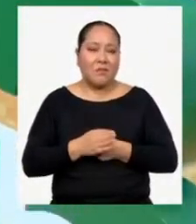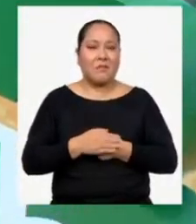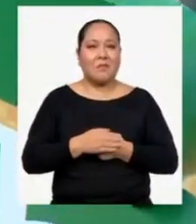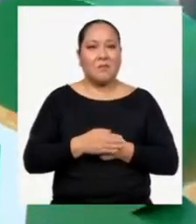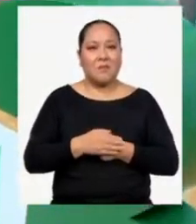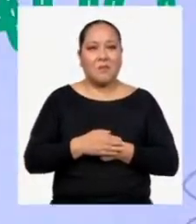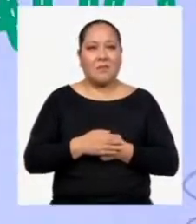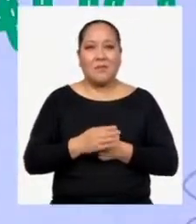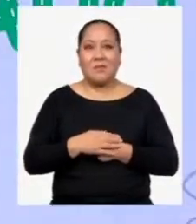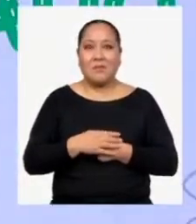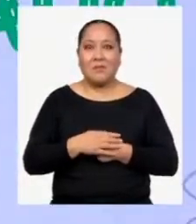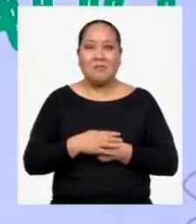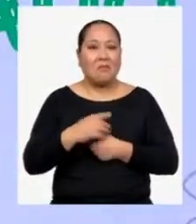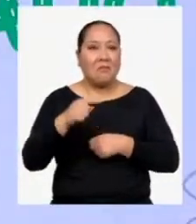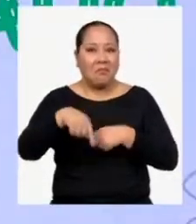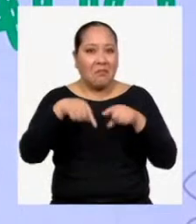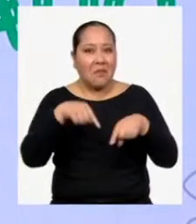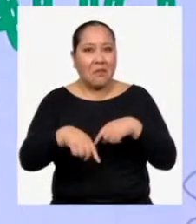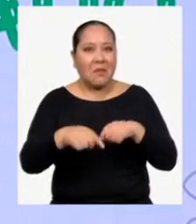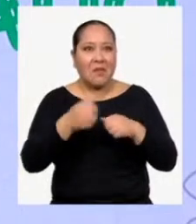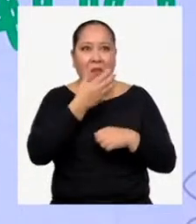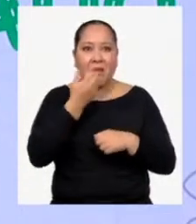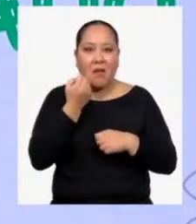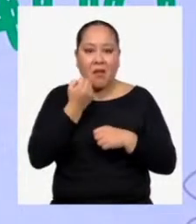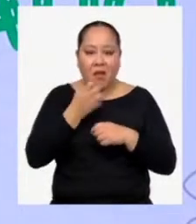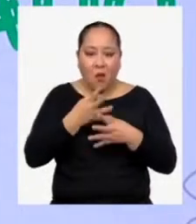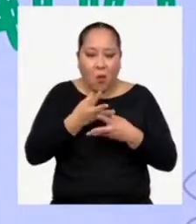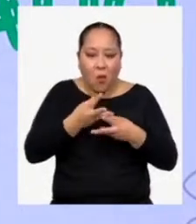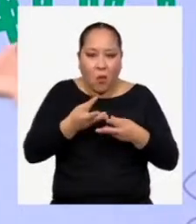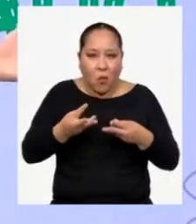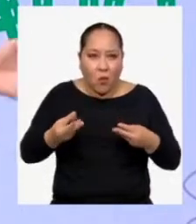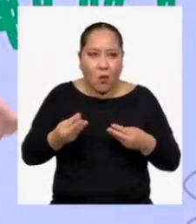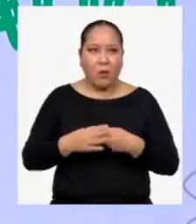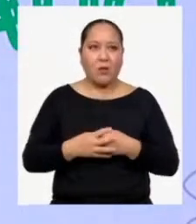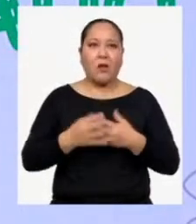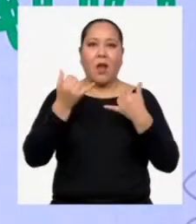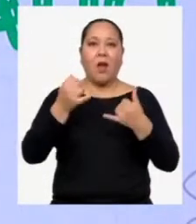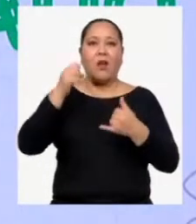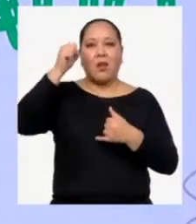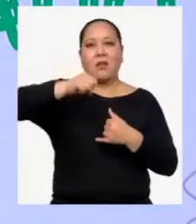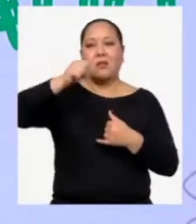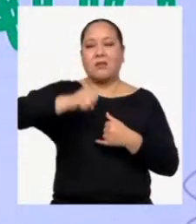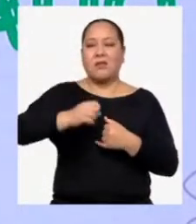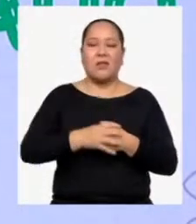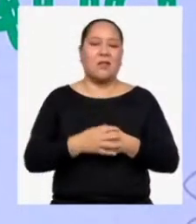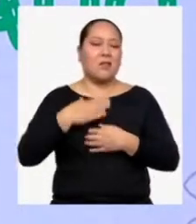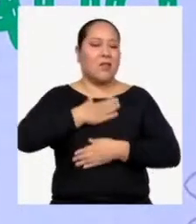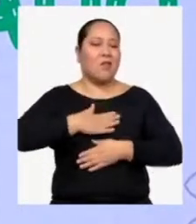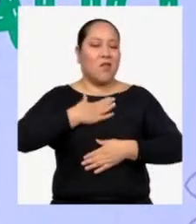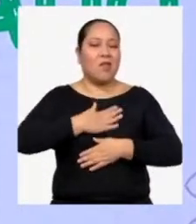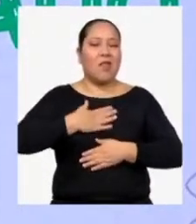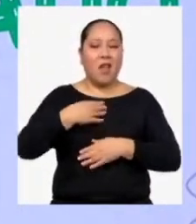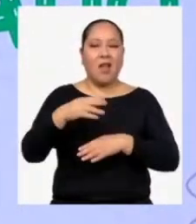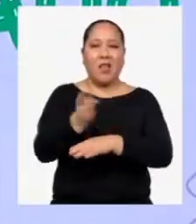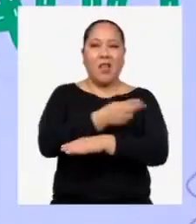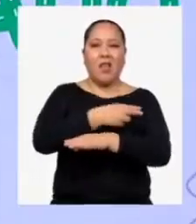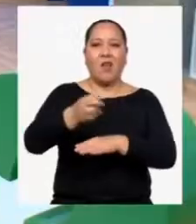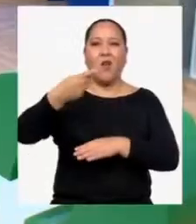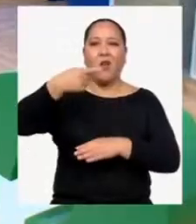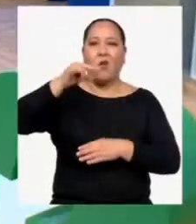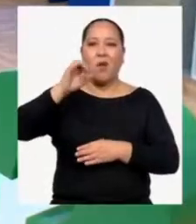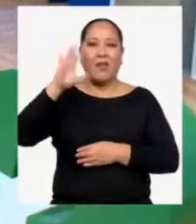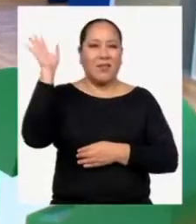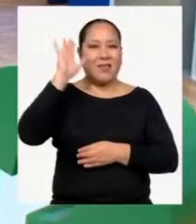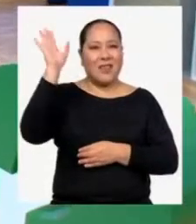¡Mi pie está mejor! ¡El desinflamante funcionó! Ahora sí, a zapatear y disfrutar de nuestro guayno ¡Nos